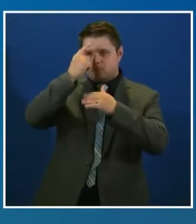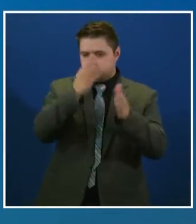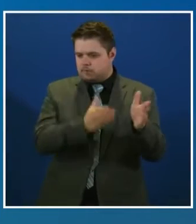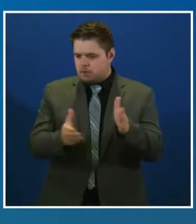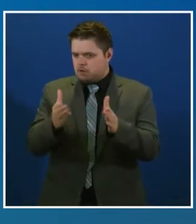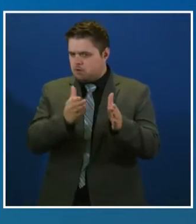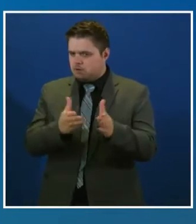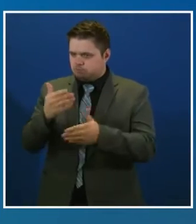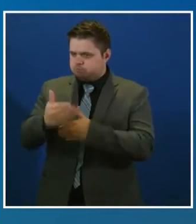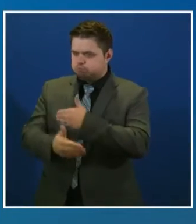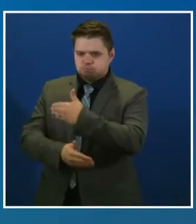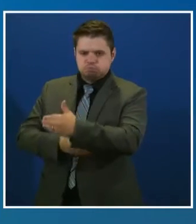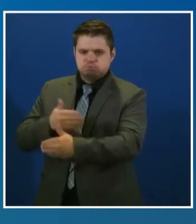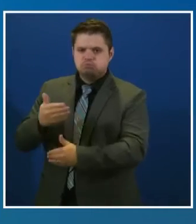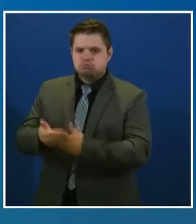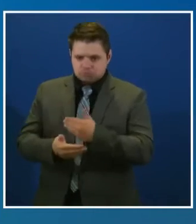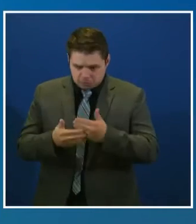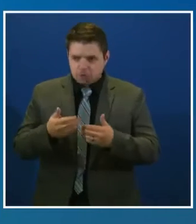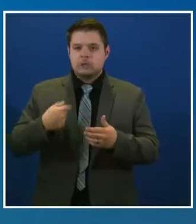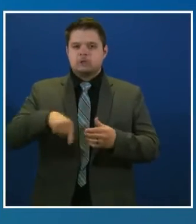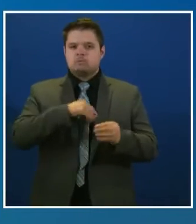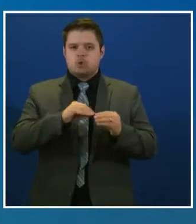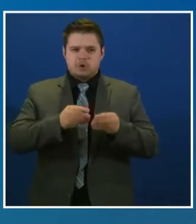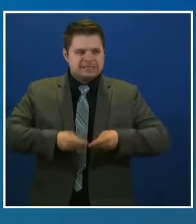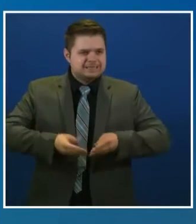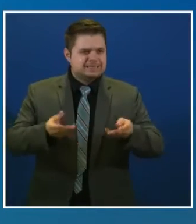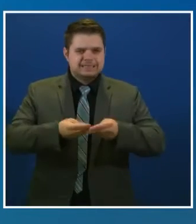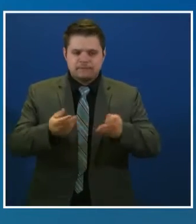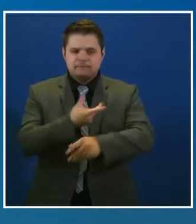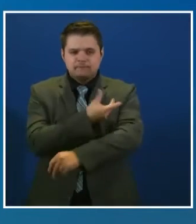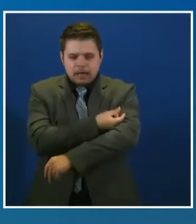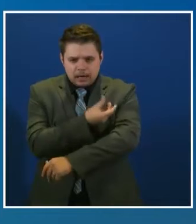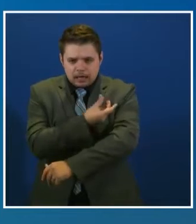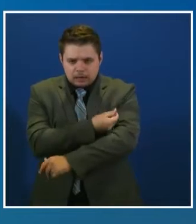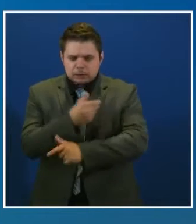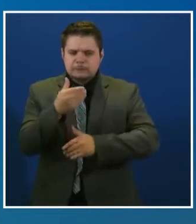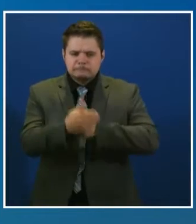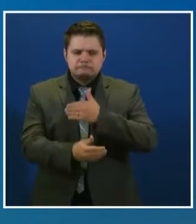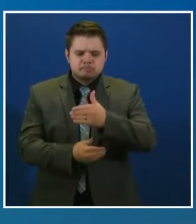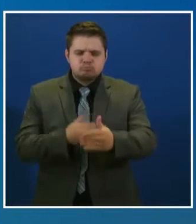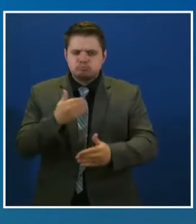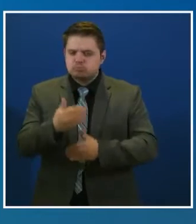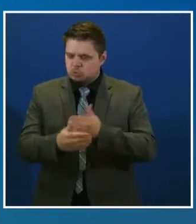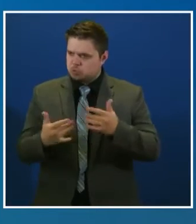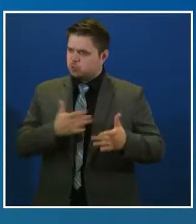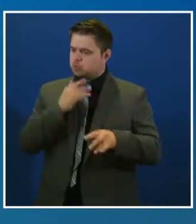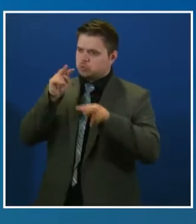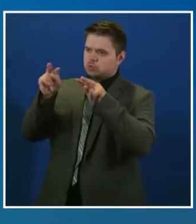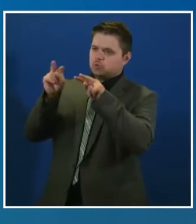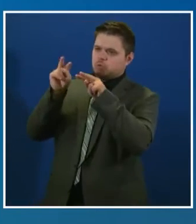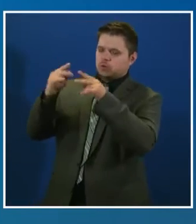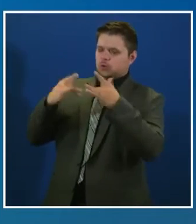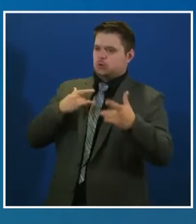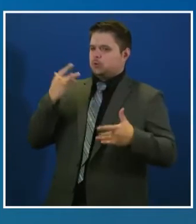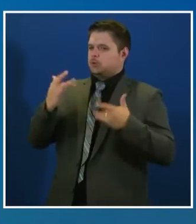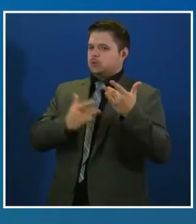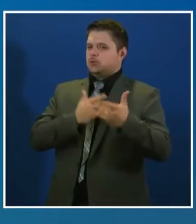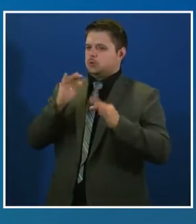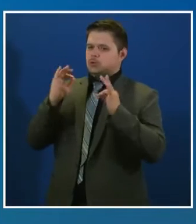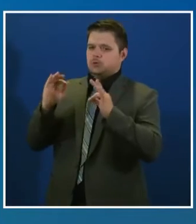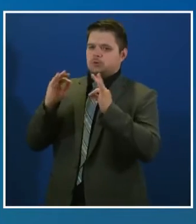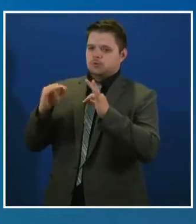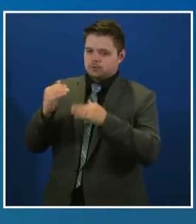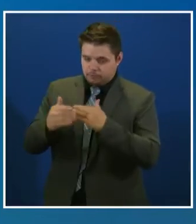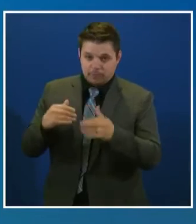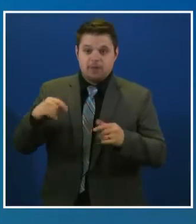vacunar a los residentes de Washington sigue aumentando. Nos emociona contarles hoy que Salud Pública del condado de Clark y